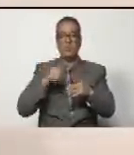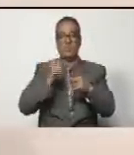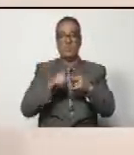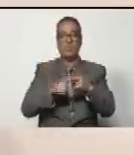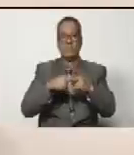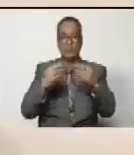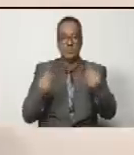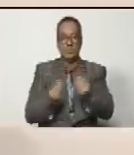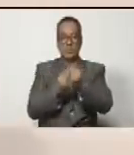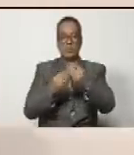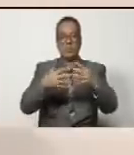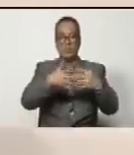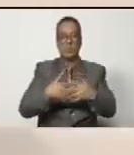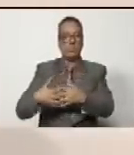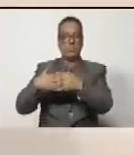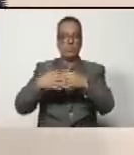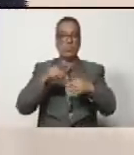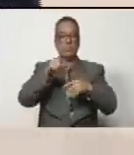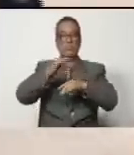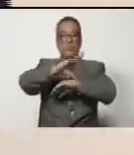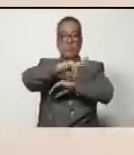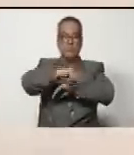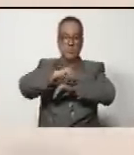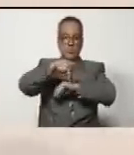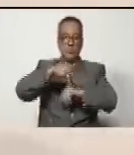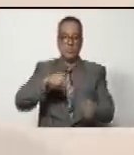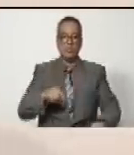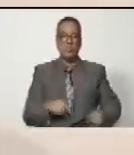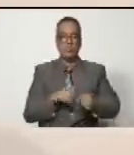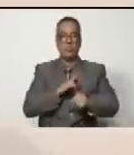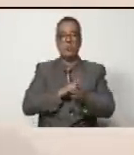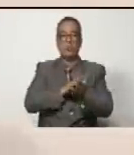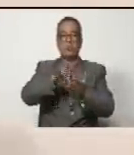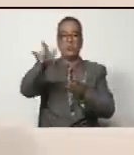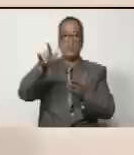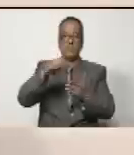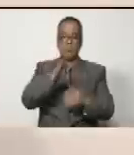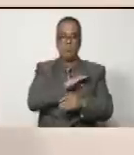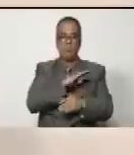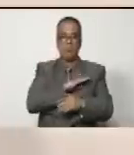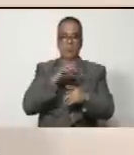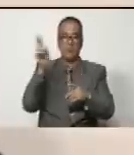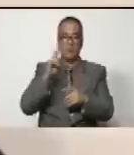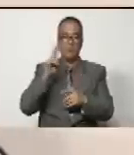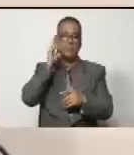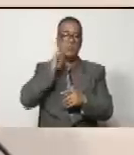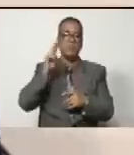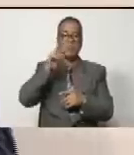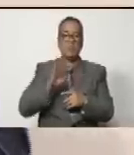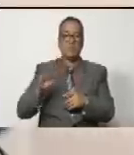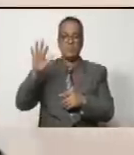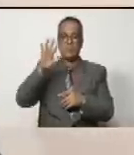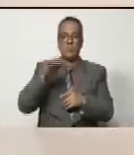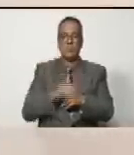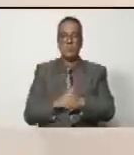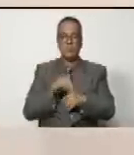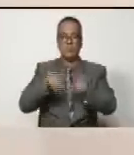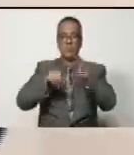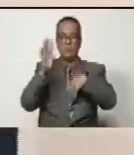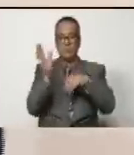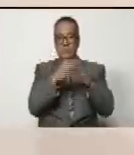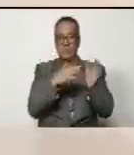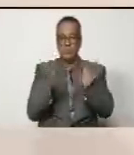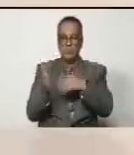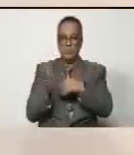y el gobierno de los Estados Unidos nos robaron un avión propiedad de la República Bolivariana de Venezuela. El 12 de